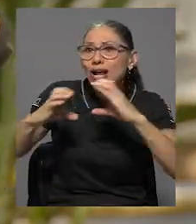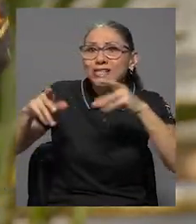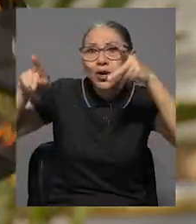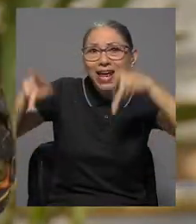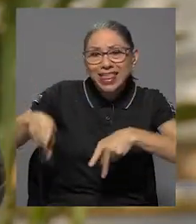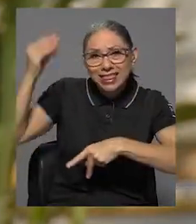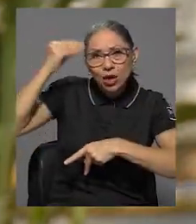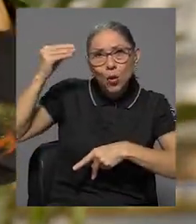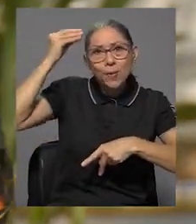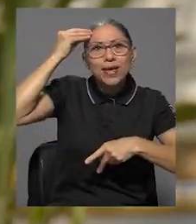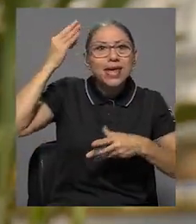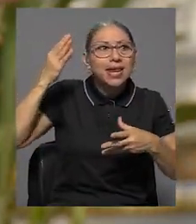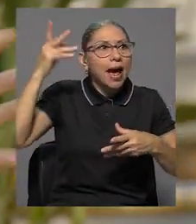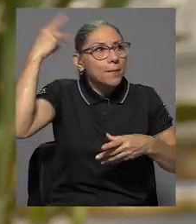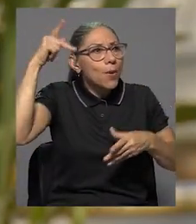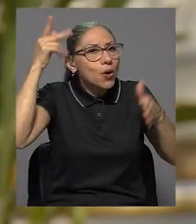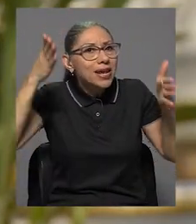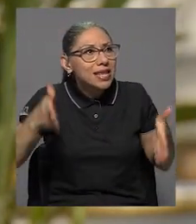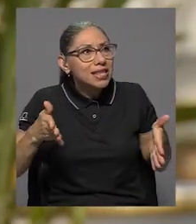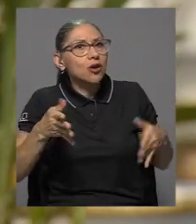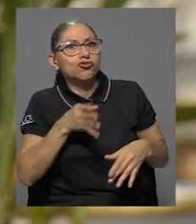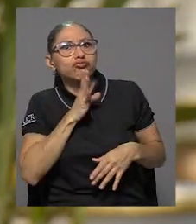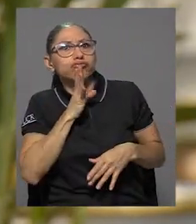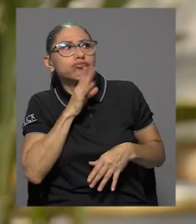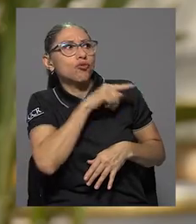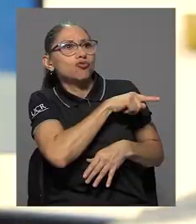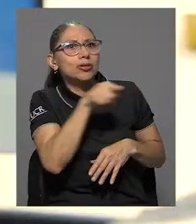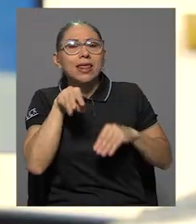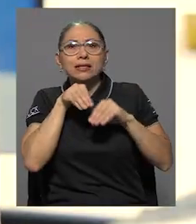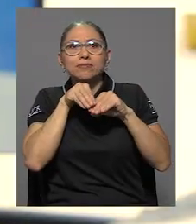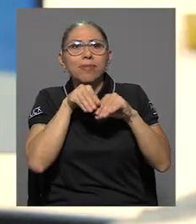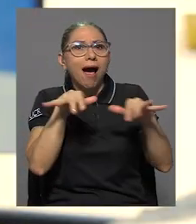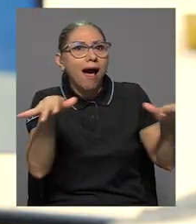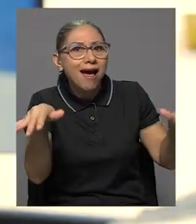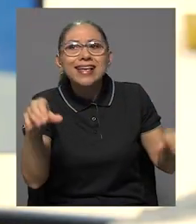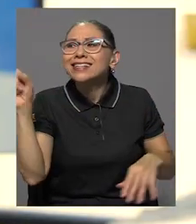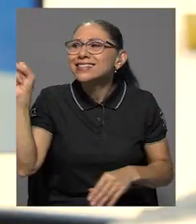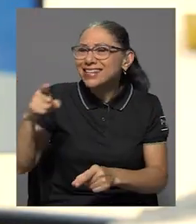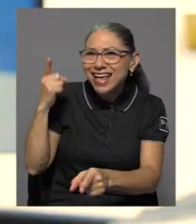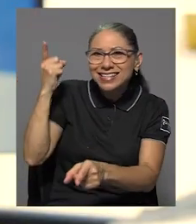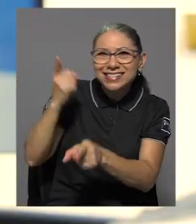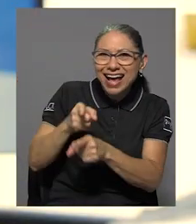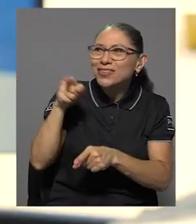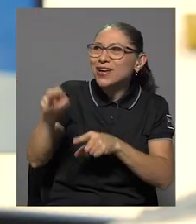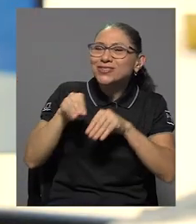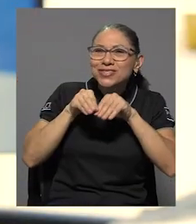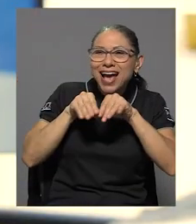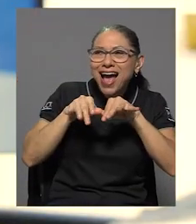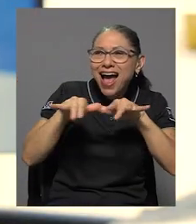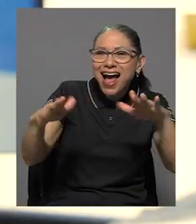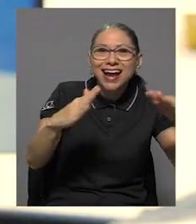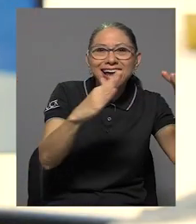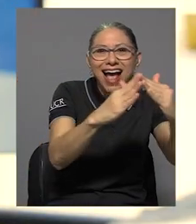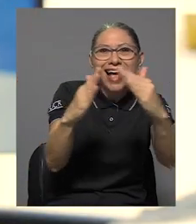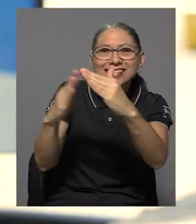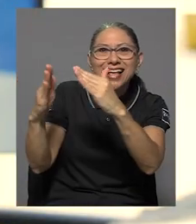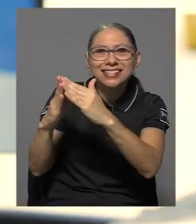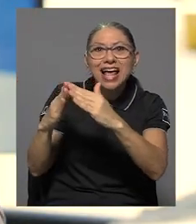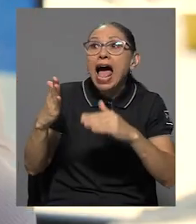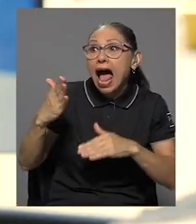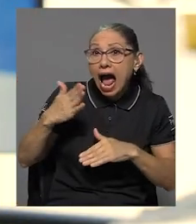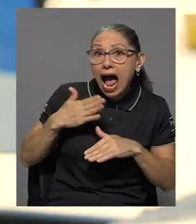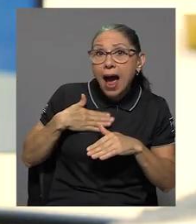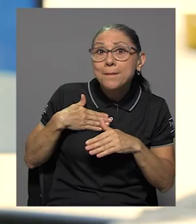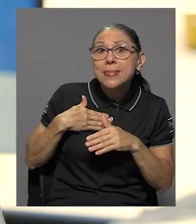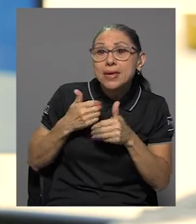gente que opina, políticos y demás se refieren a ustedes. Exacto, y esto ya está llegando a las casas, está llegando a los hogares. A mí me inscriben